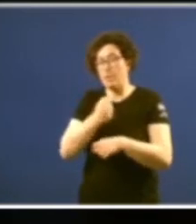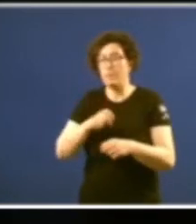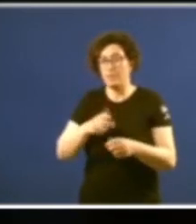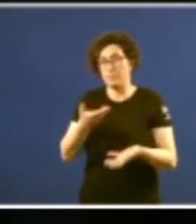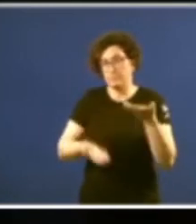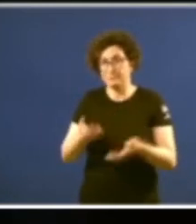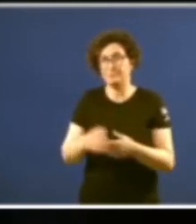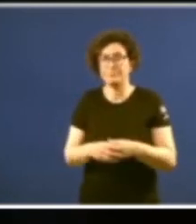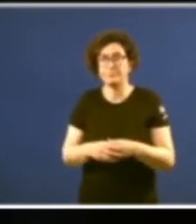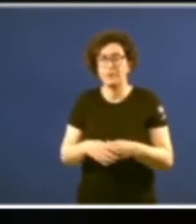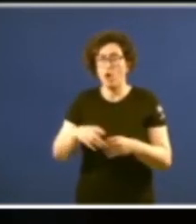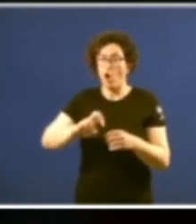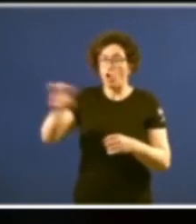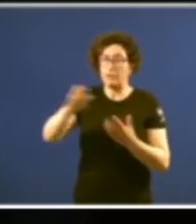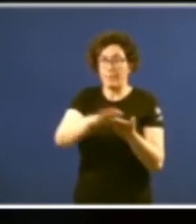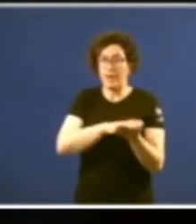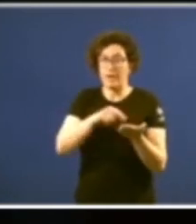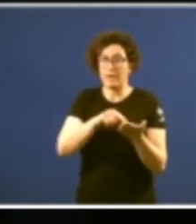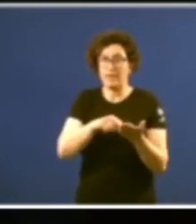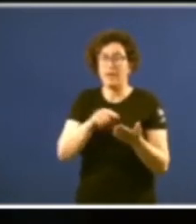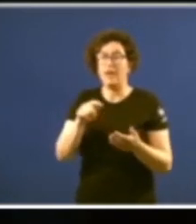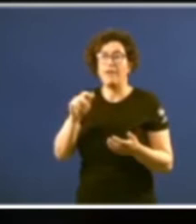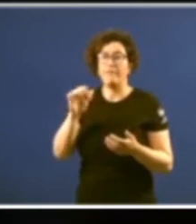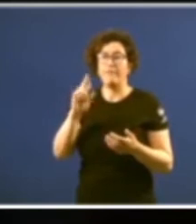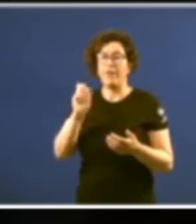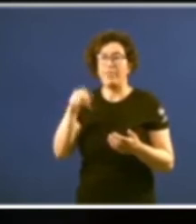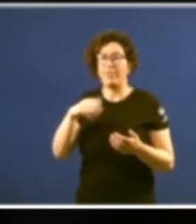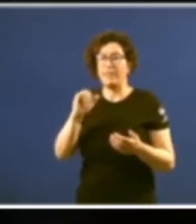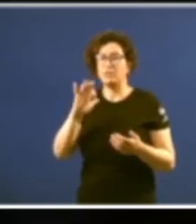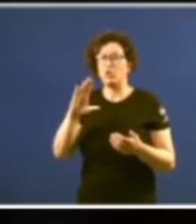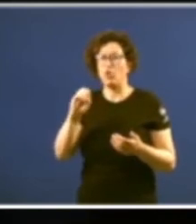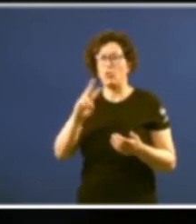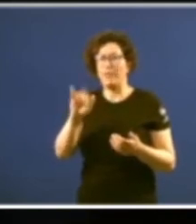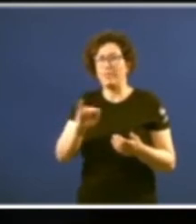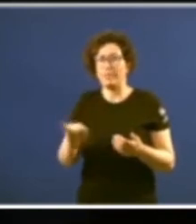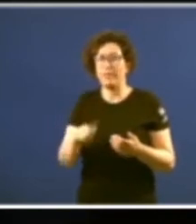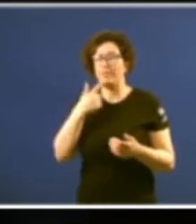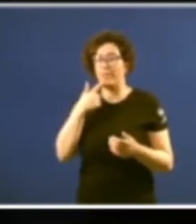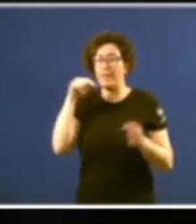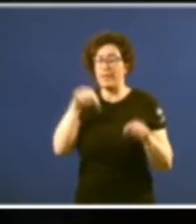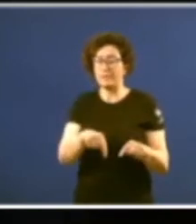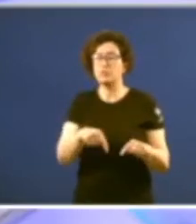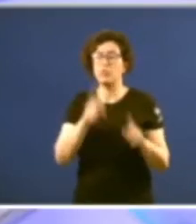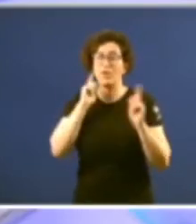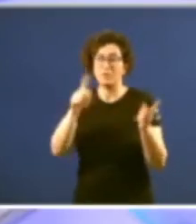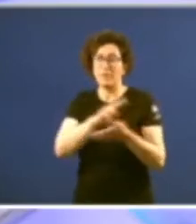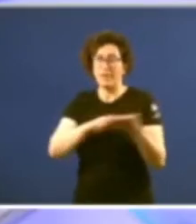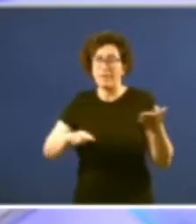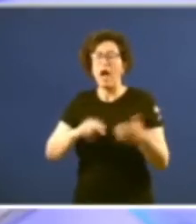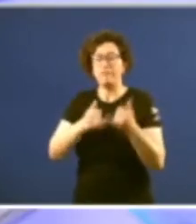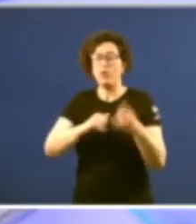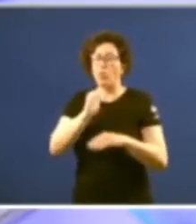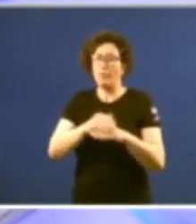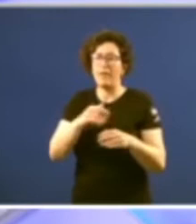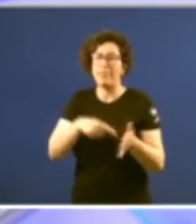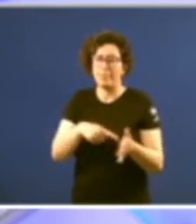nesta outra página pois aí falan Francisco Vázquez por exemplo esta Concordia salda en el caso de Galicia unha deuda histórica de